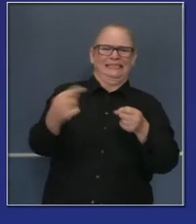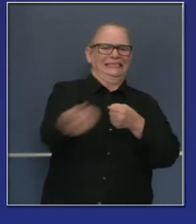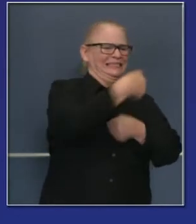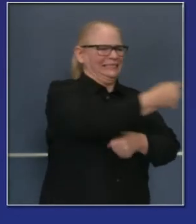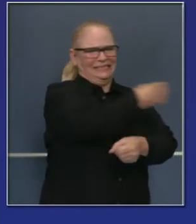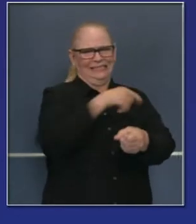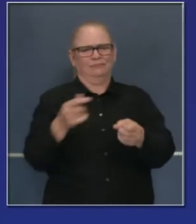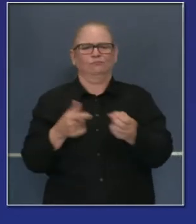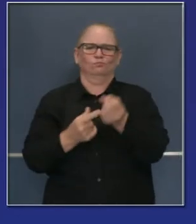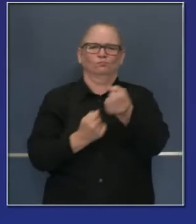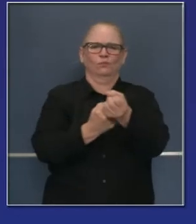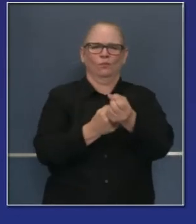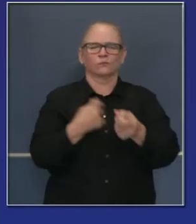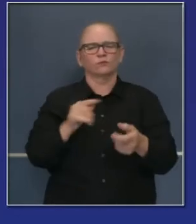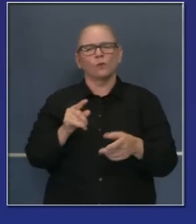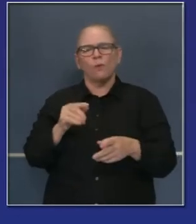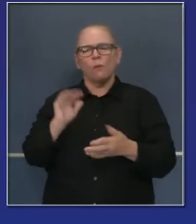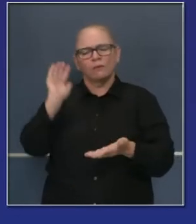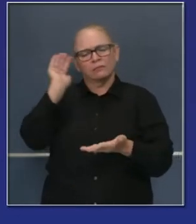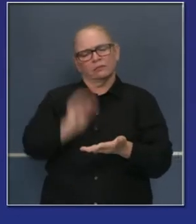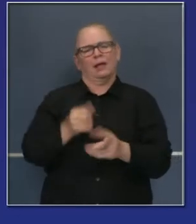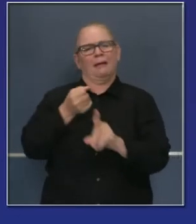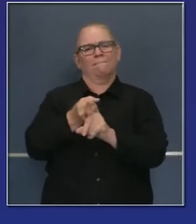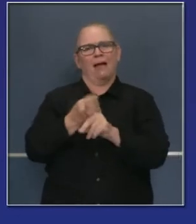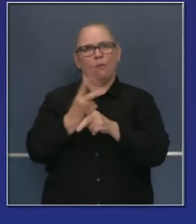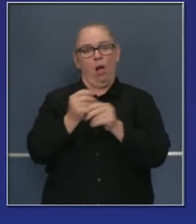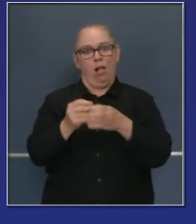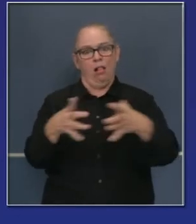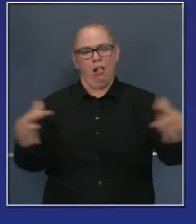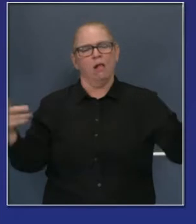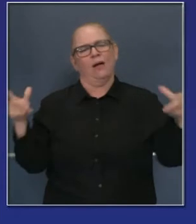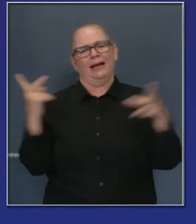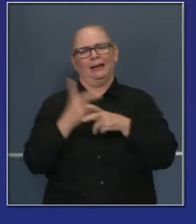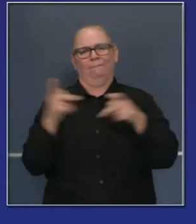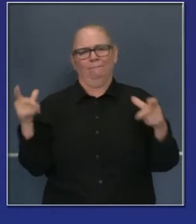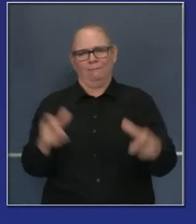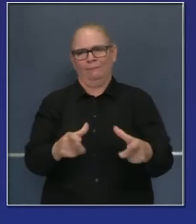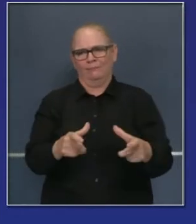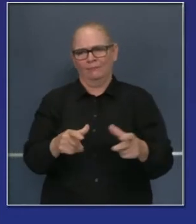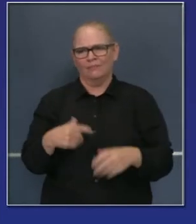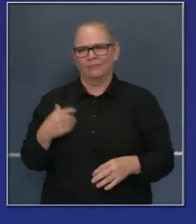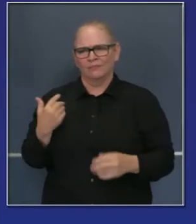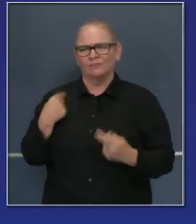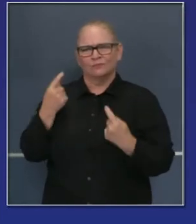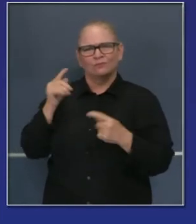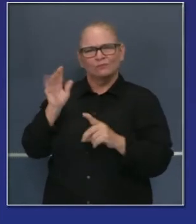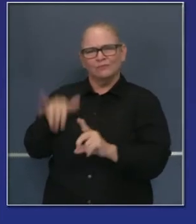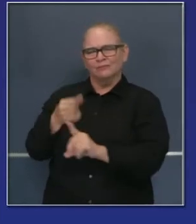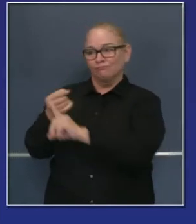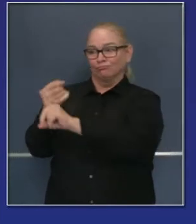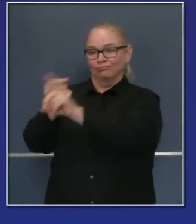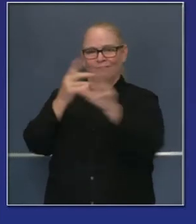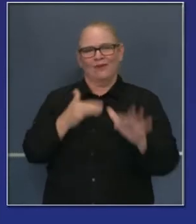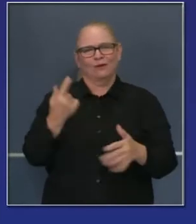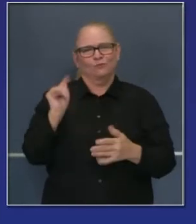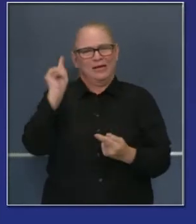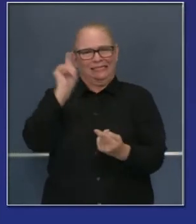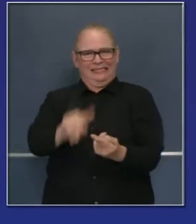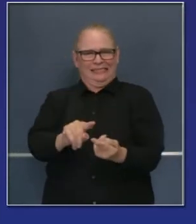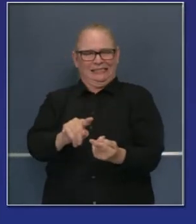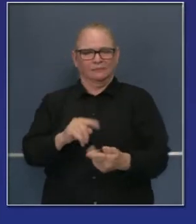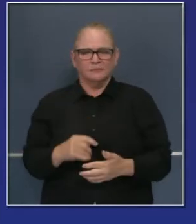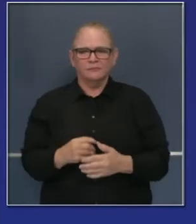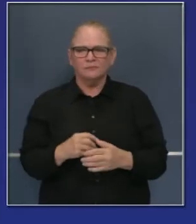y estos nuevos incendios. Como pueden ver, el incendio Lake está conteniéndose en números